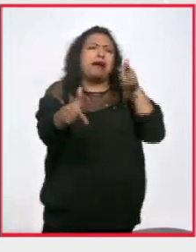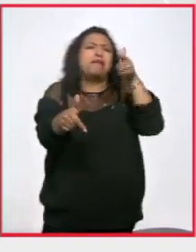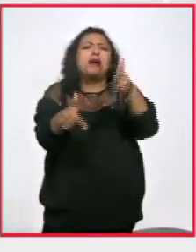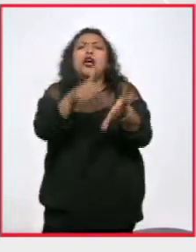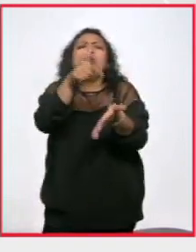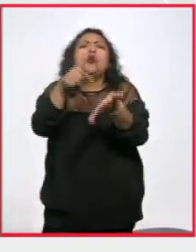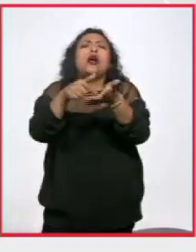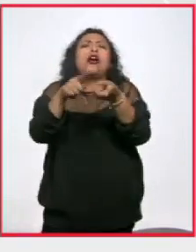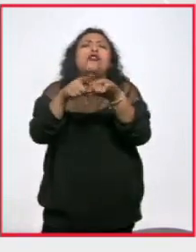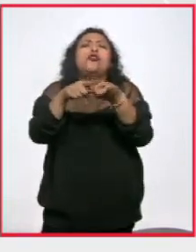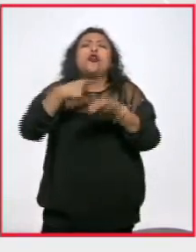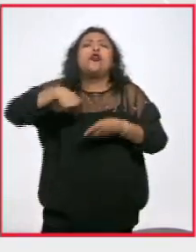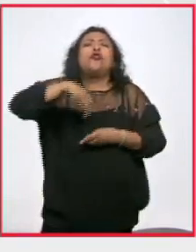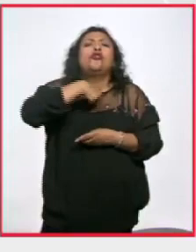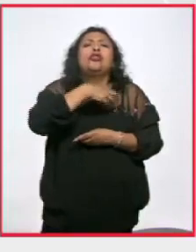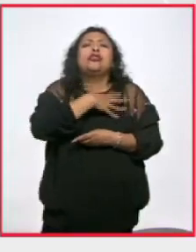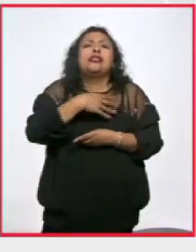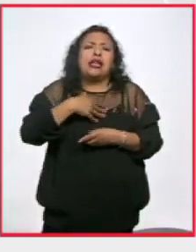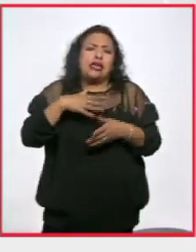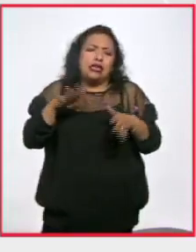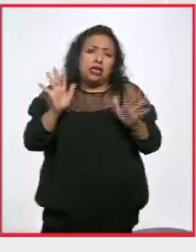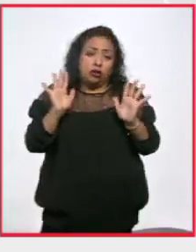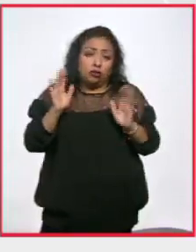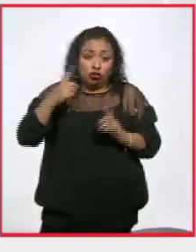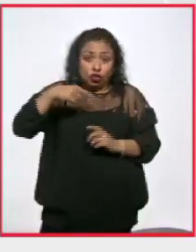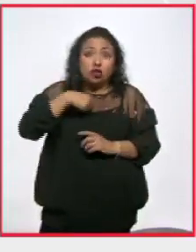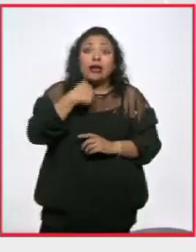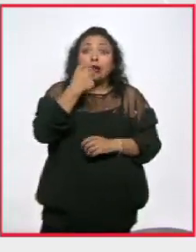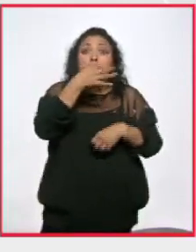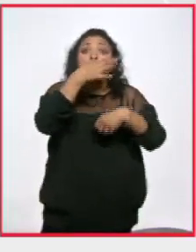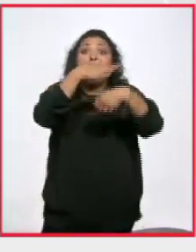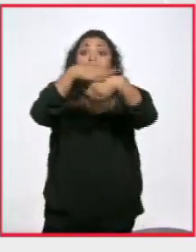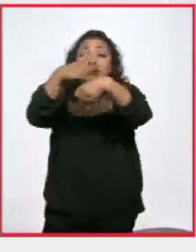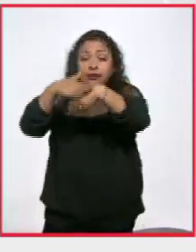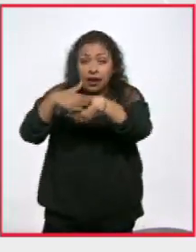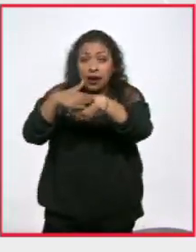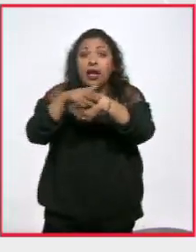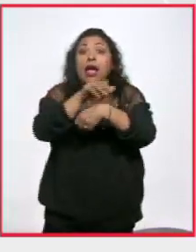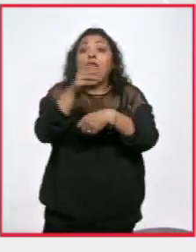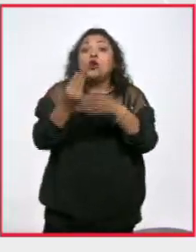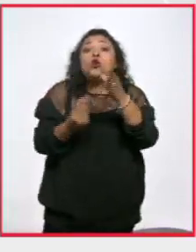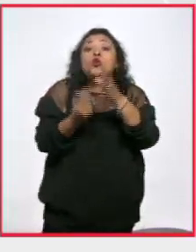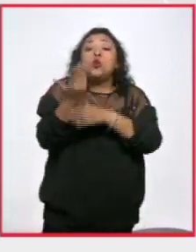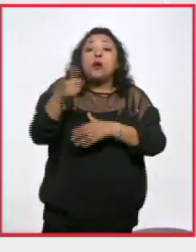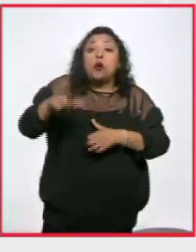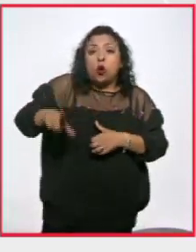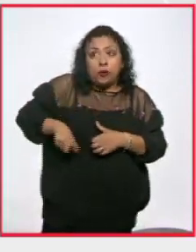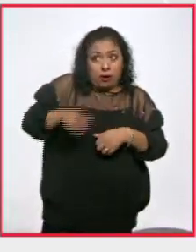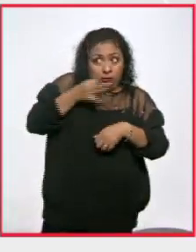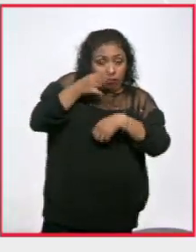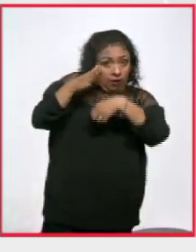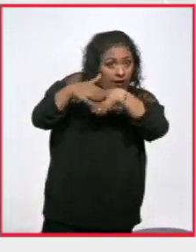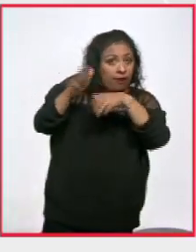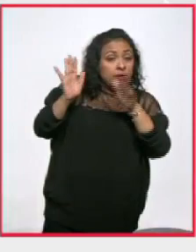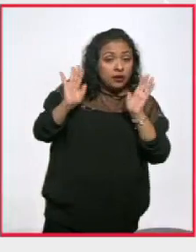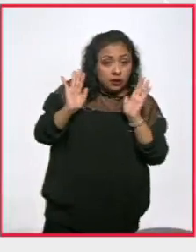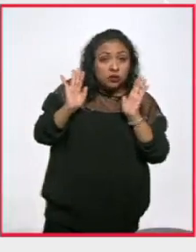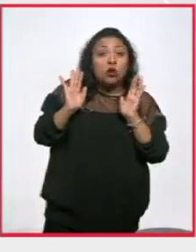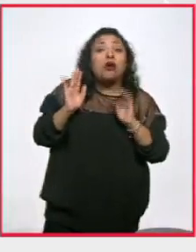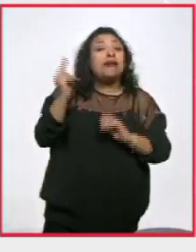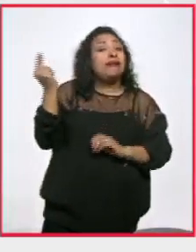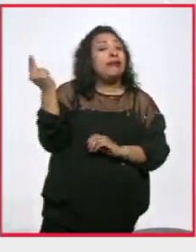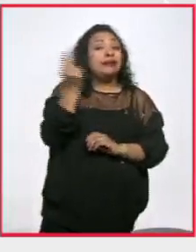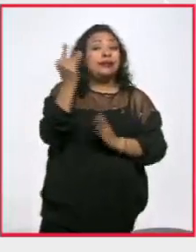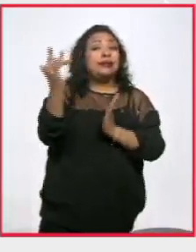el paradero de nuestros hijos. Queremos decirle al nuevo gobierno que